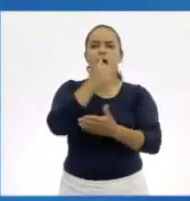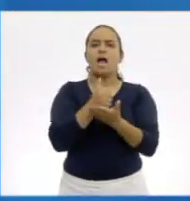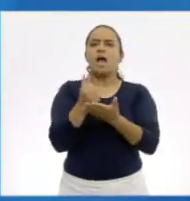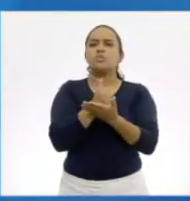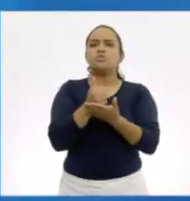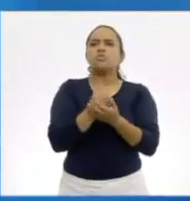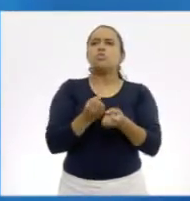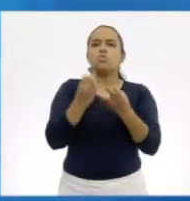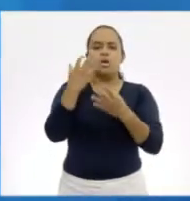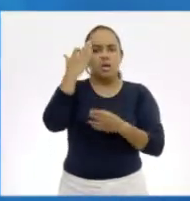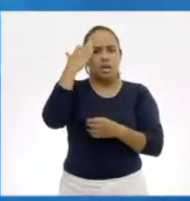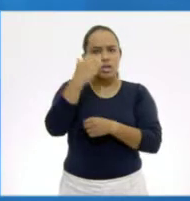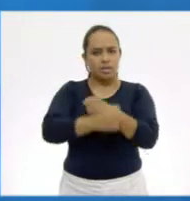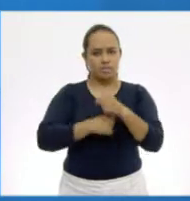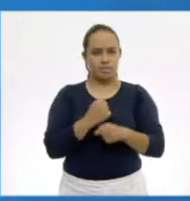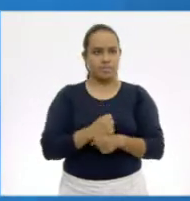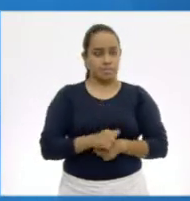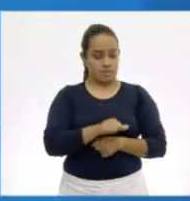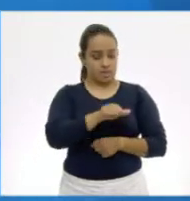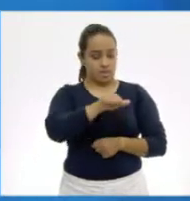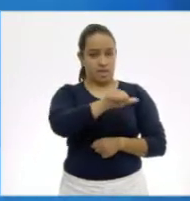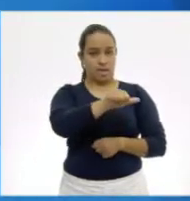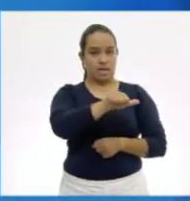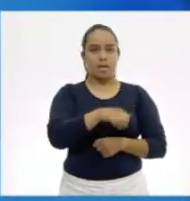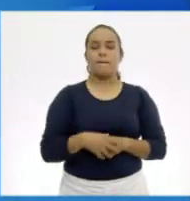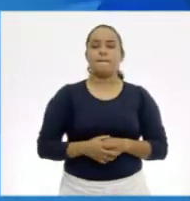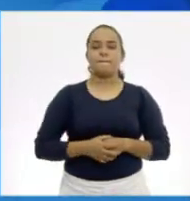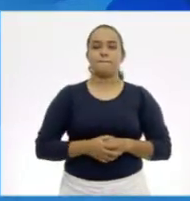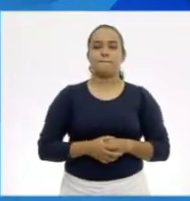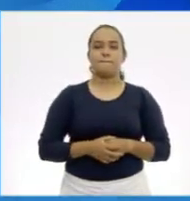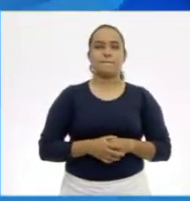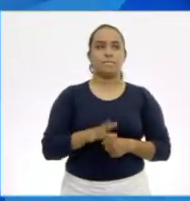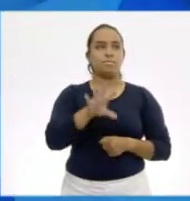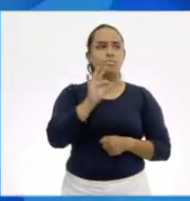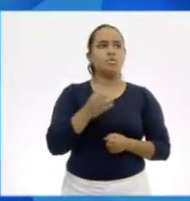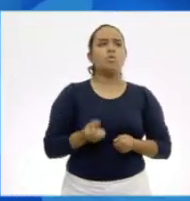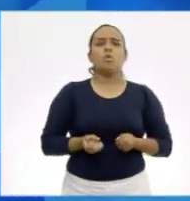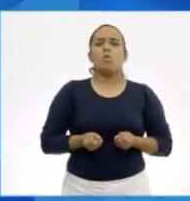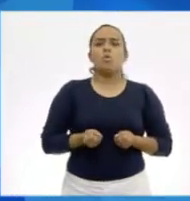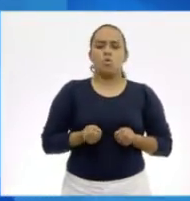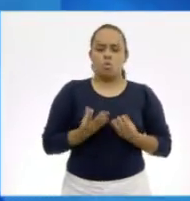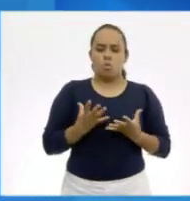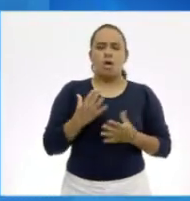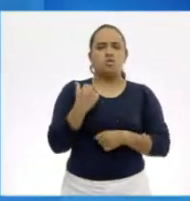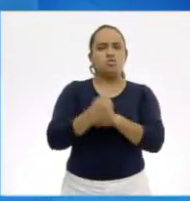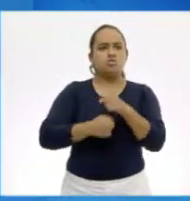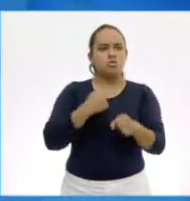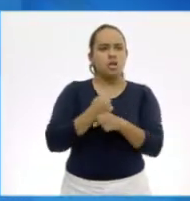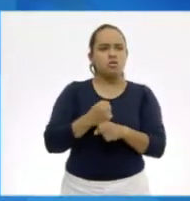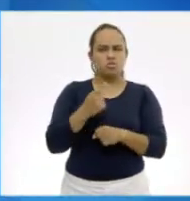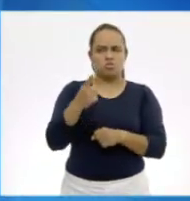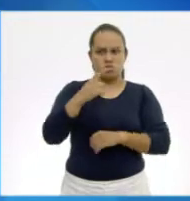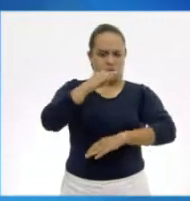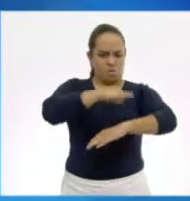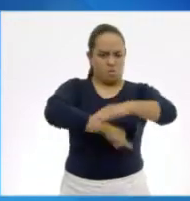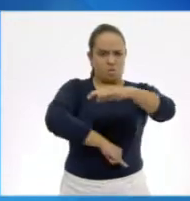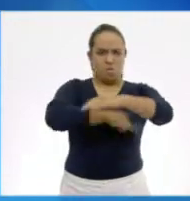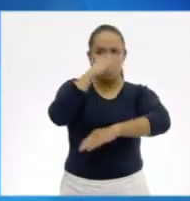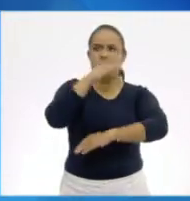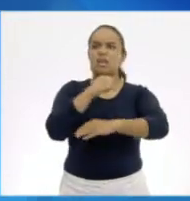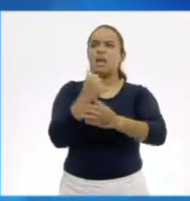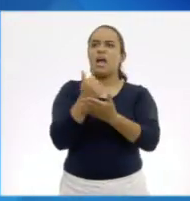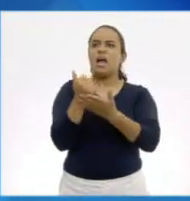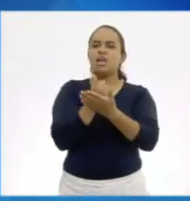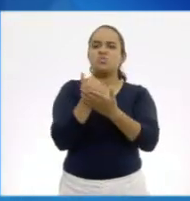Entonces, vamos a poner inciso A. Inciso A. ¿Cuántos años puede llegar a vivir una ballena